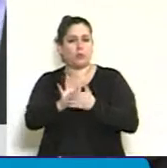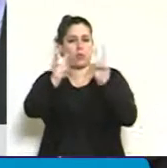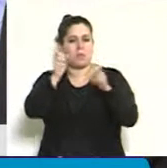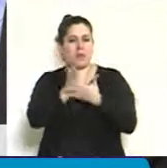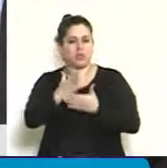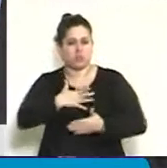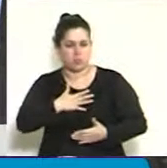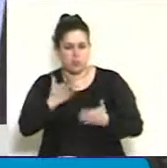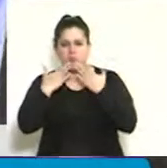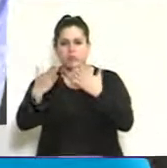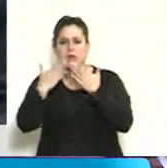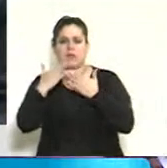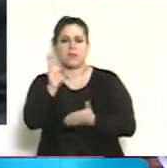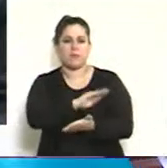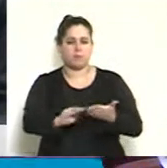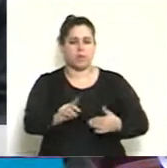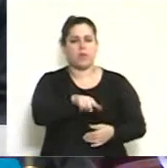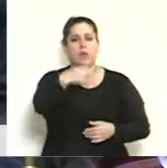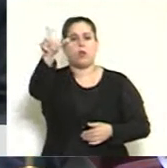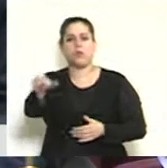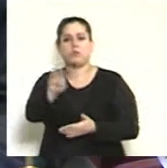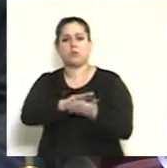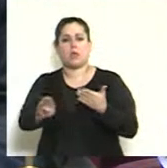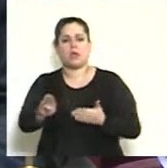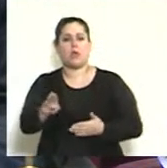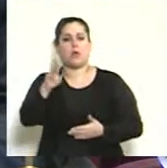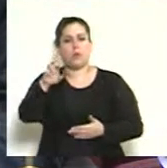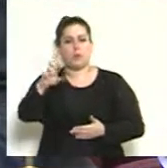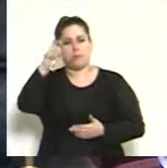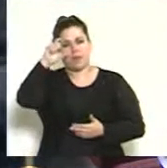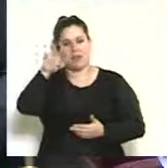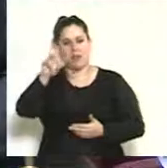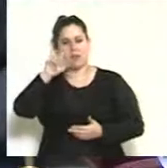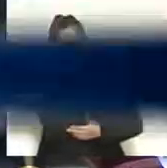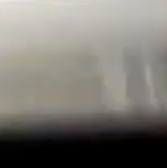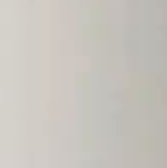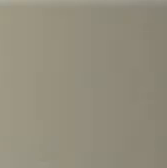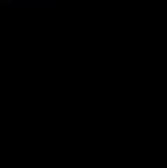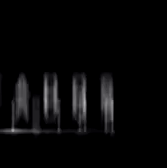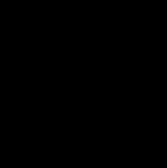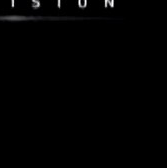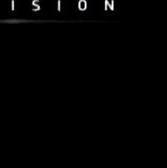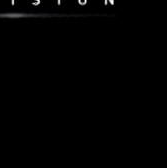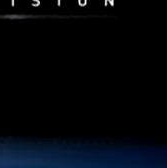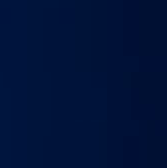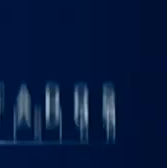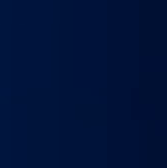humanos. Gracias. Gracias, diputado. Diputada Julia Perí para un homenaje. Gracias. Gracias.